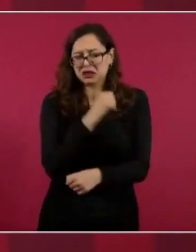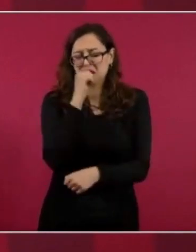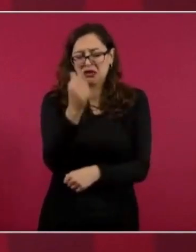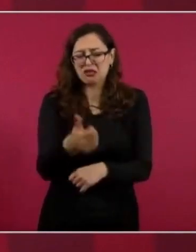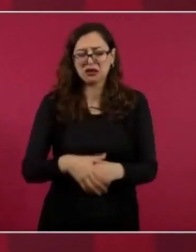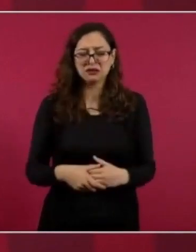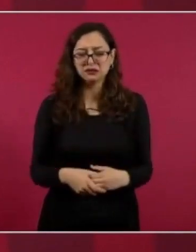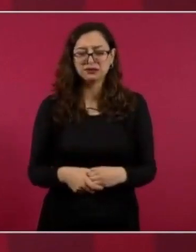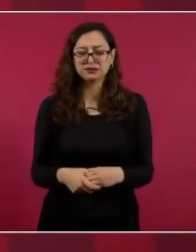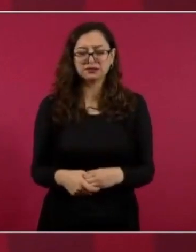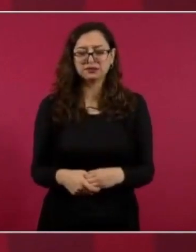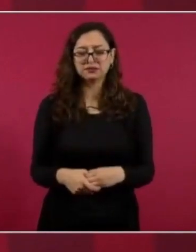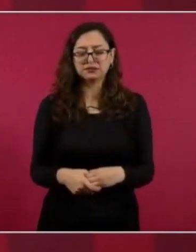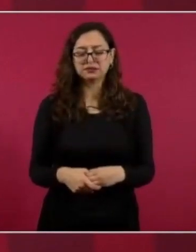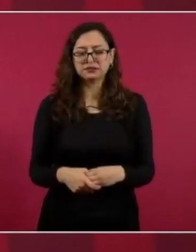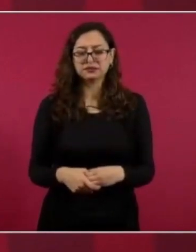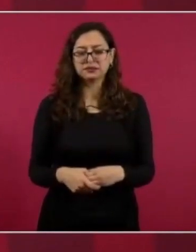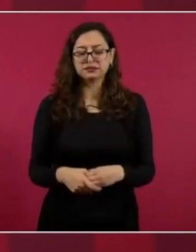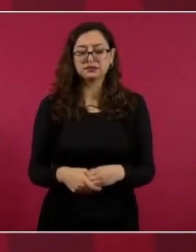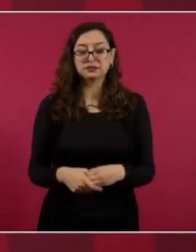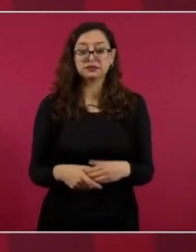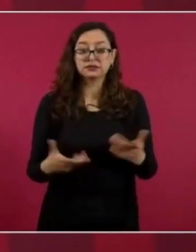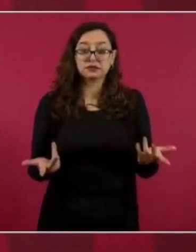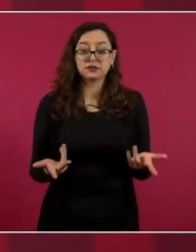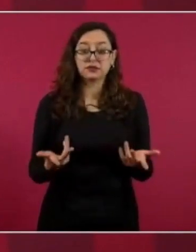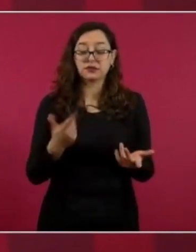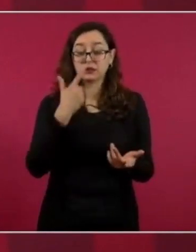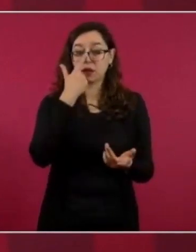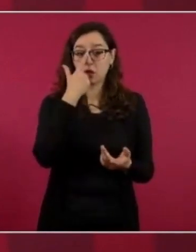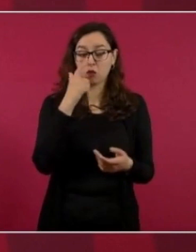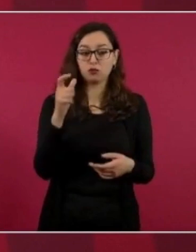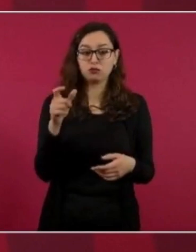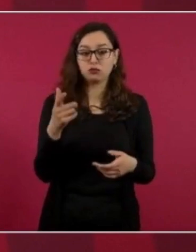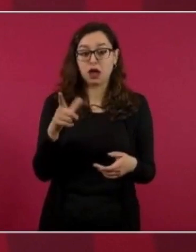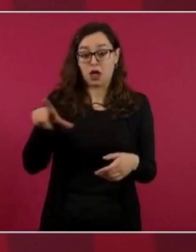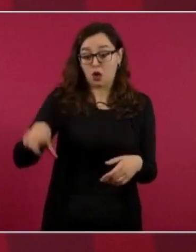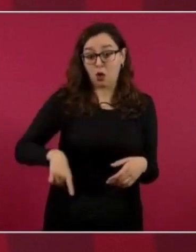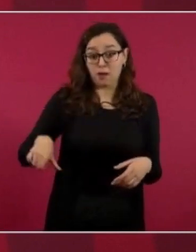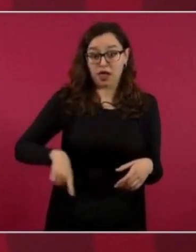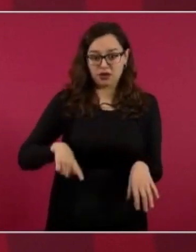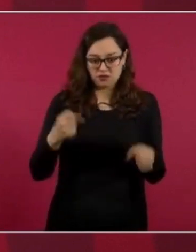en las dictaduras no se acepta la crítica,